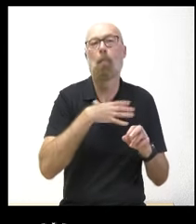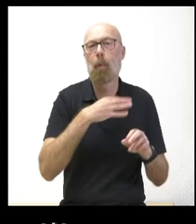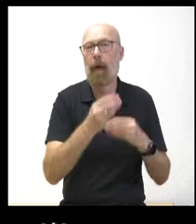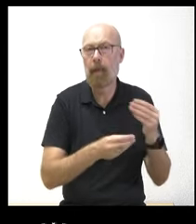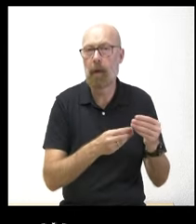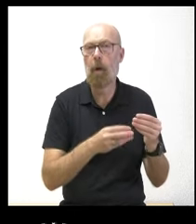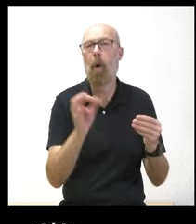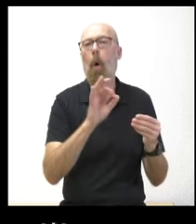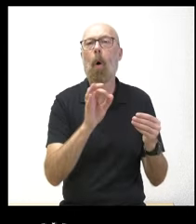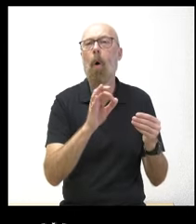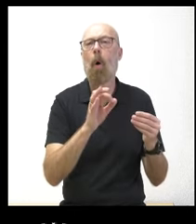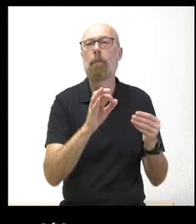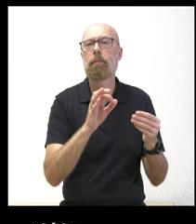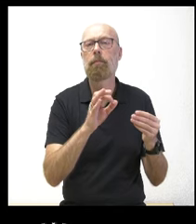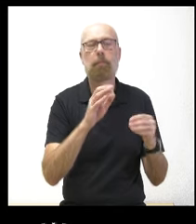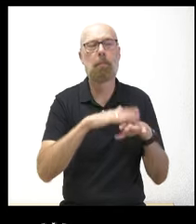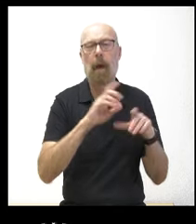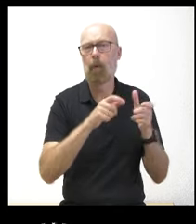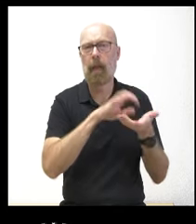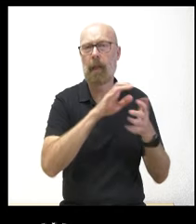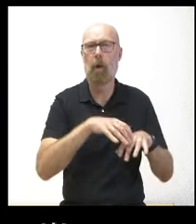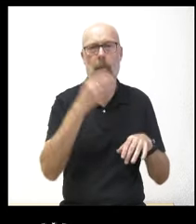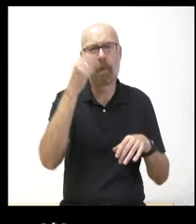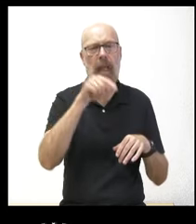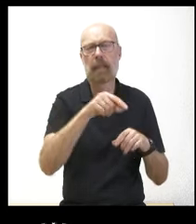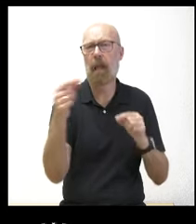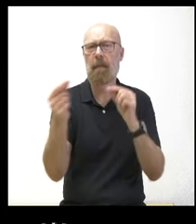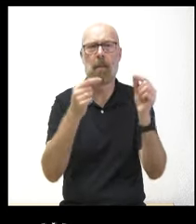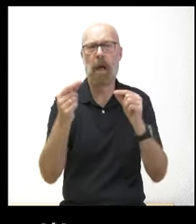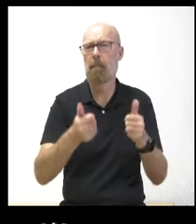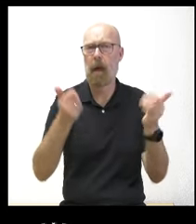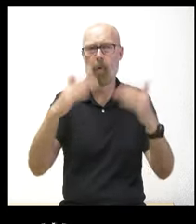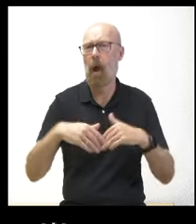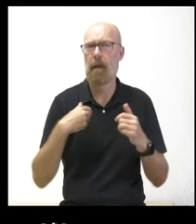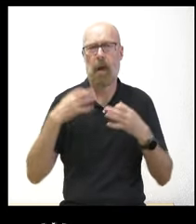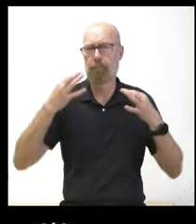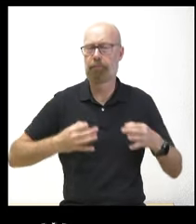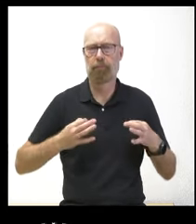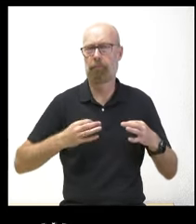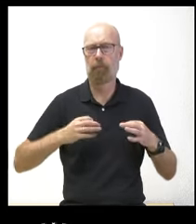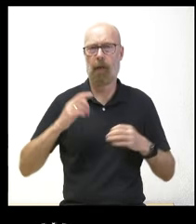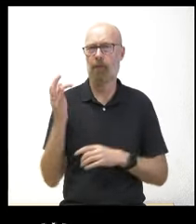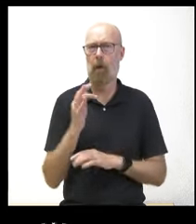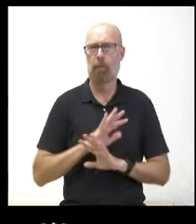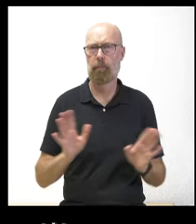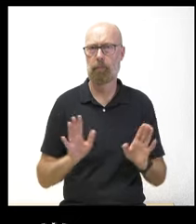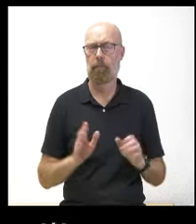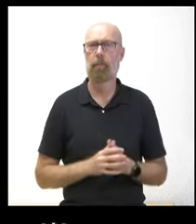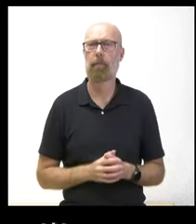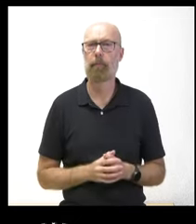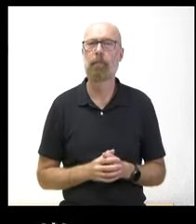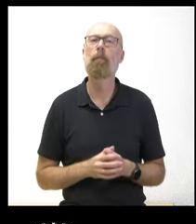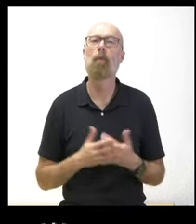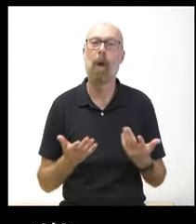en cambio para la Administración autonómica este es un debate cerrado y zanjado que no van a volver a abordar